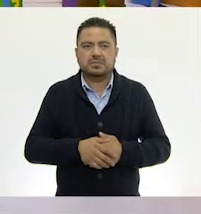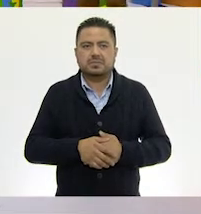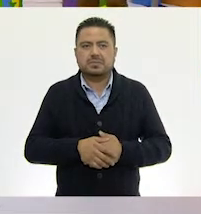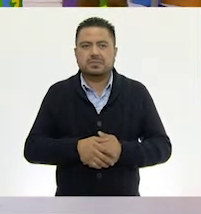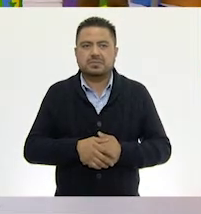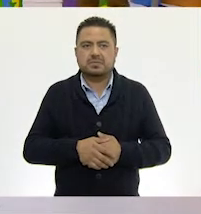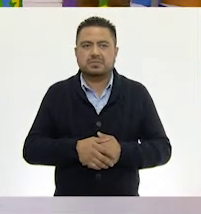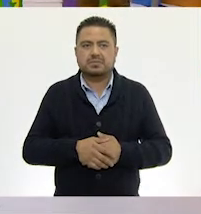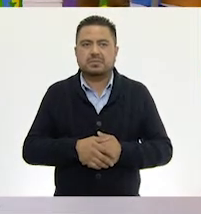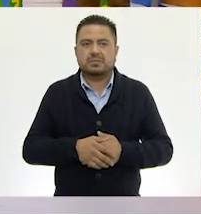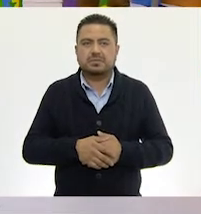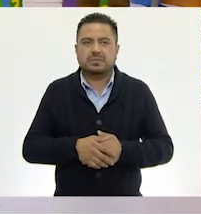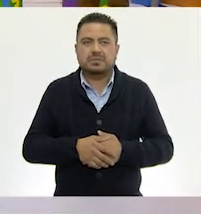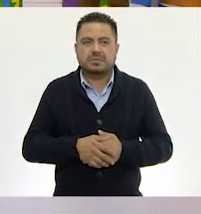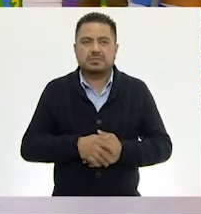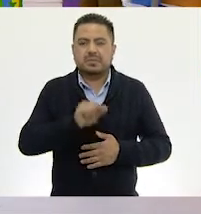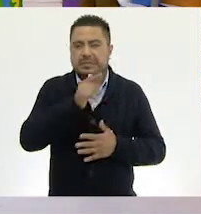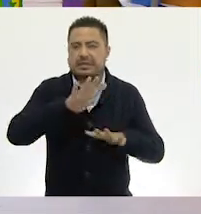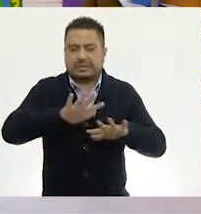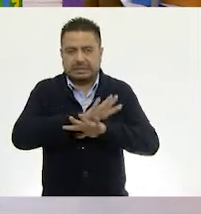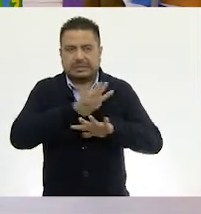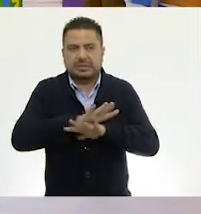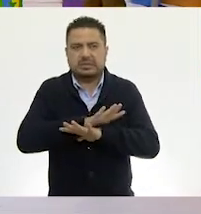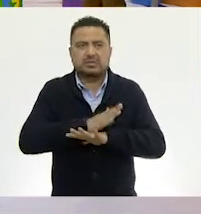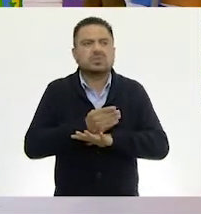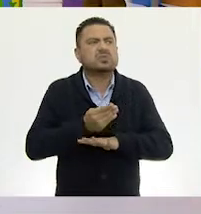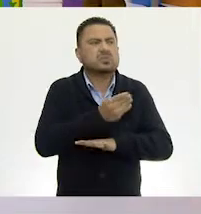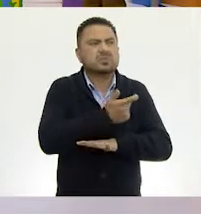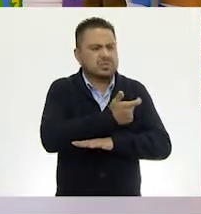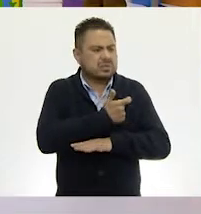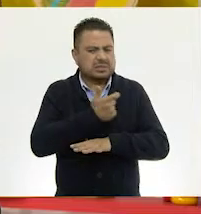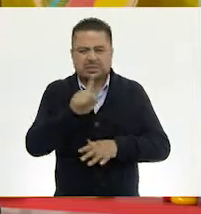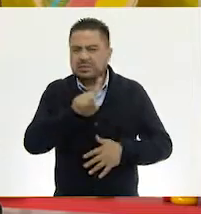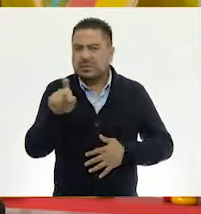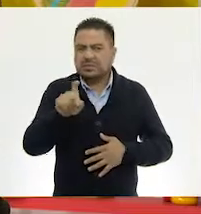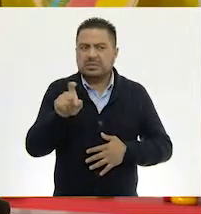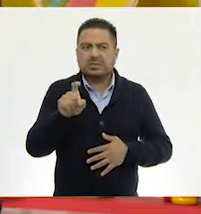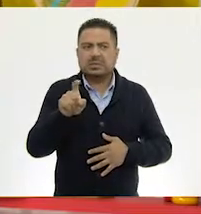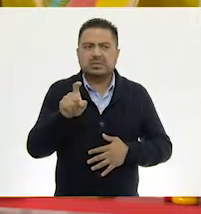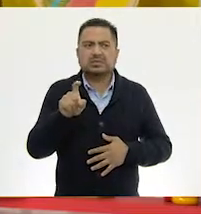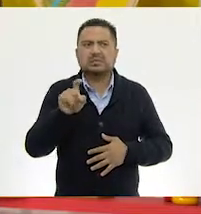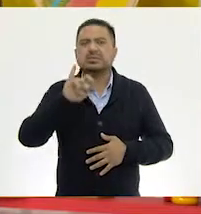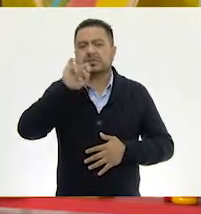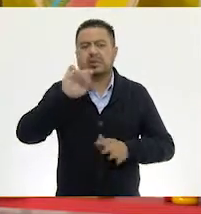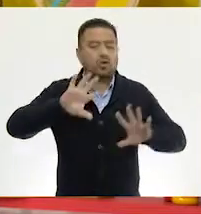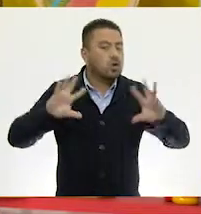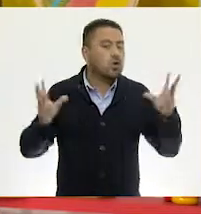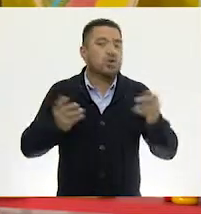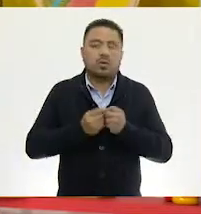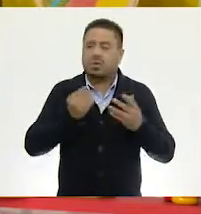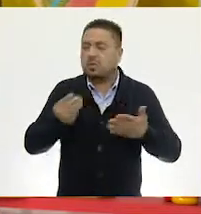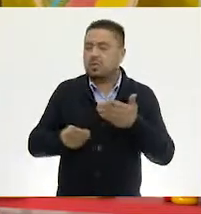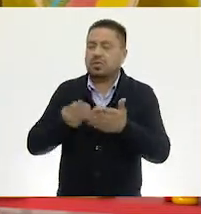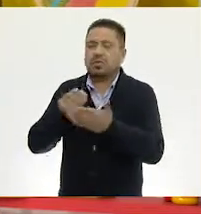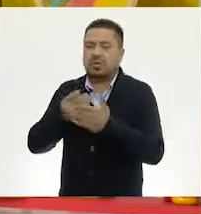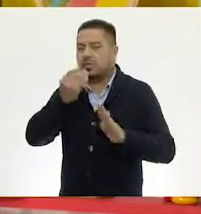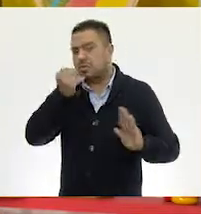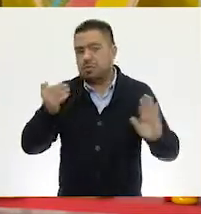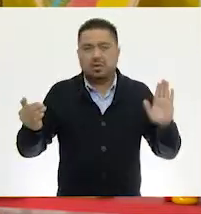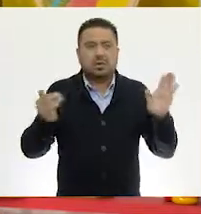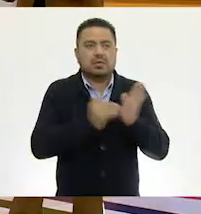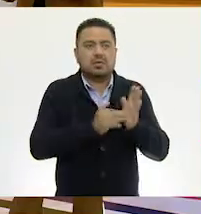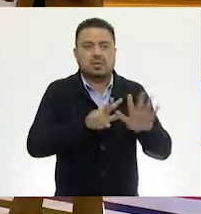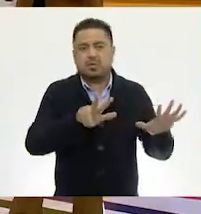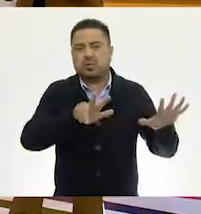Y entonces, espérame, el cambio. Nueve. ¿Qué me diste? Cien. Sí, te di en total nueve mil